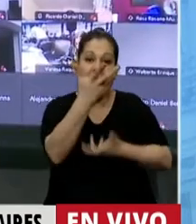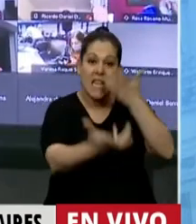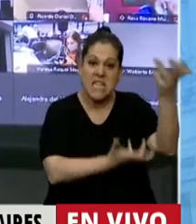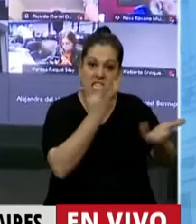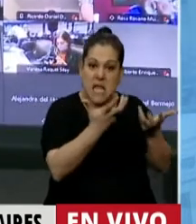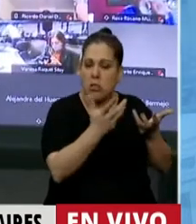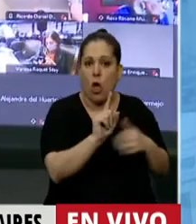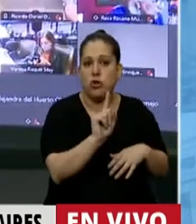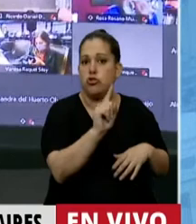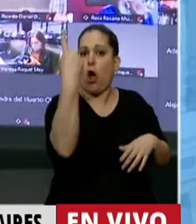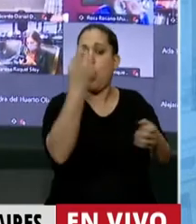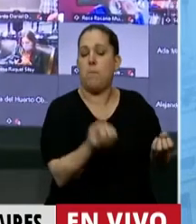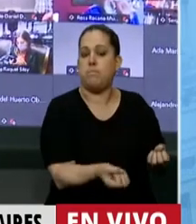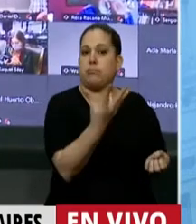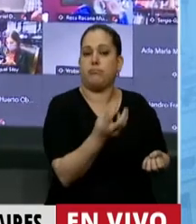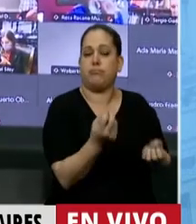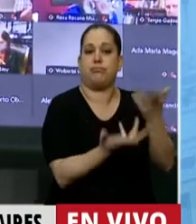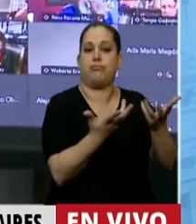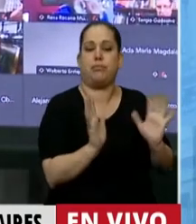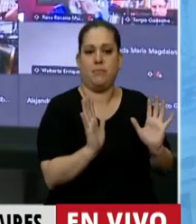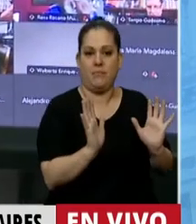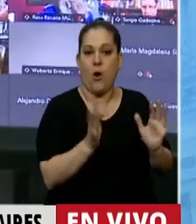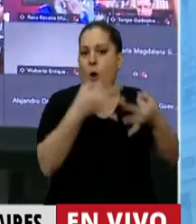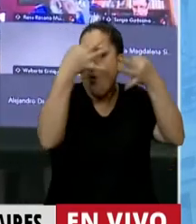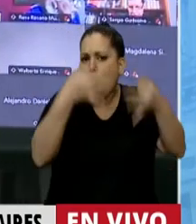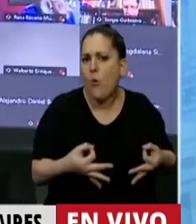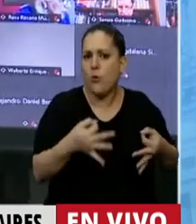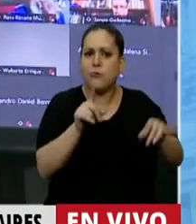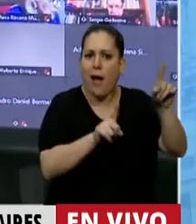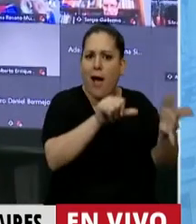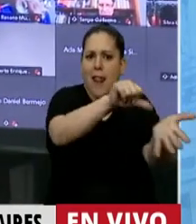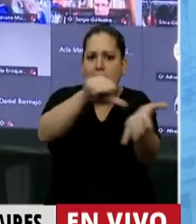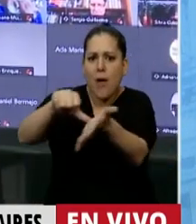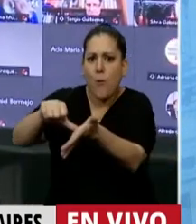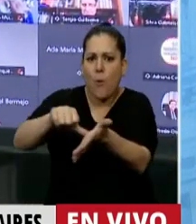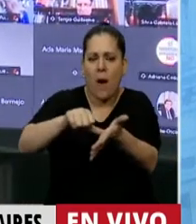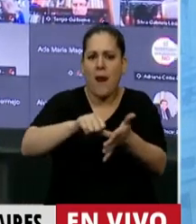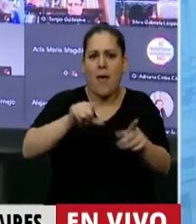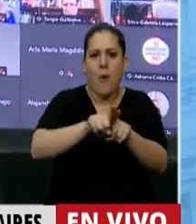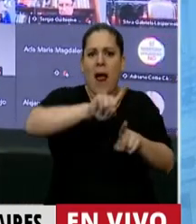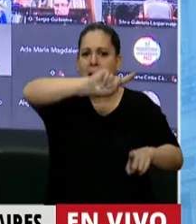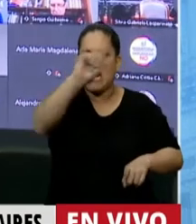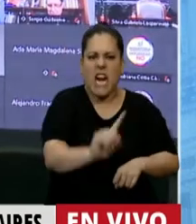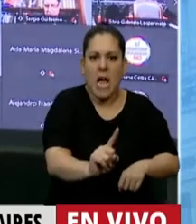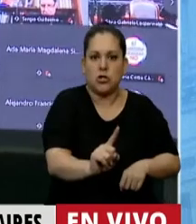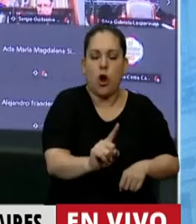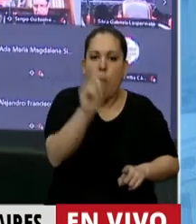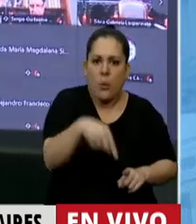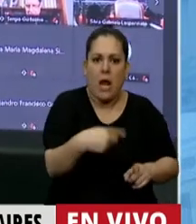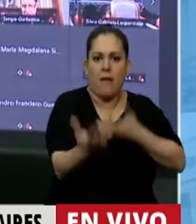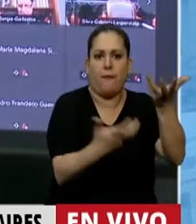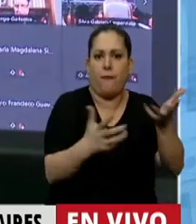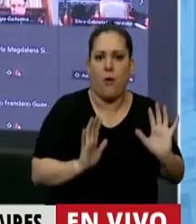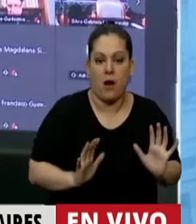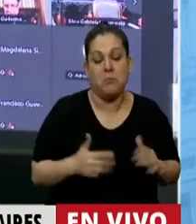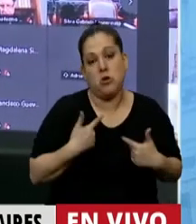solos. Entonces, es solamente que justo en algunos lugares caen una cantidad de rayos tan impresionante que yo digo, ya que